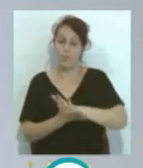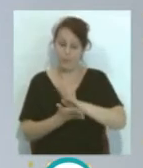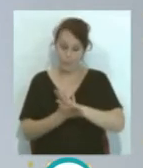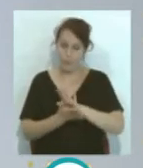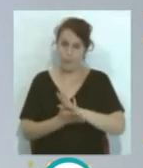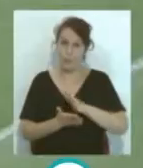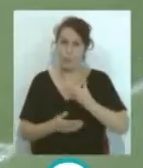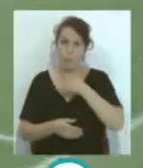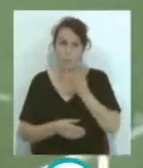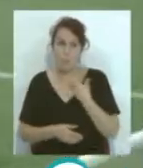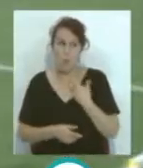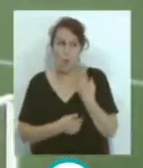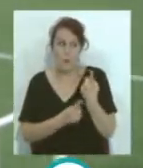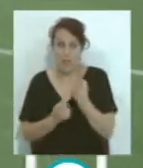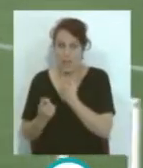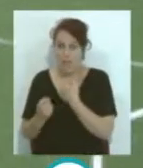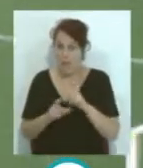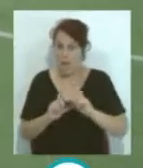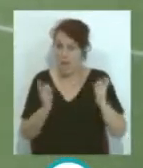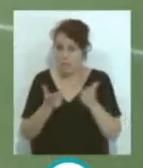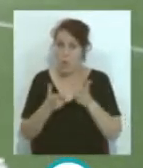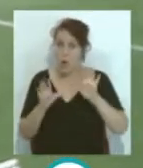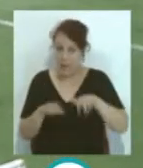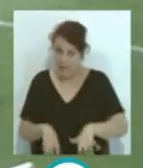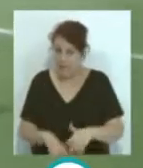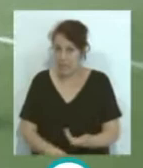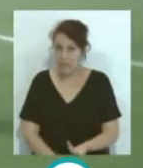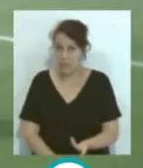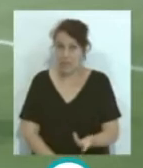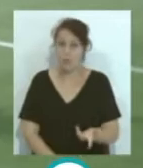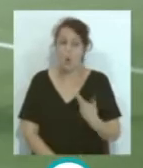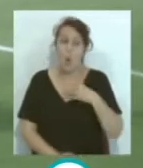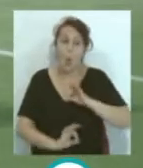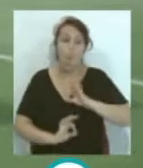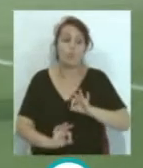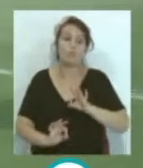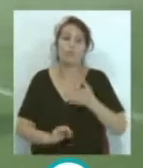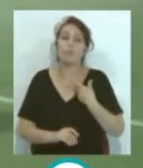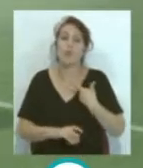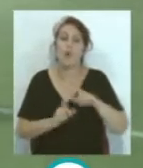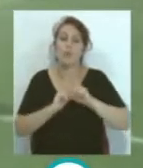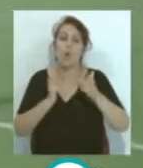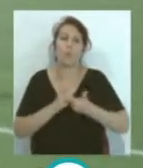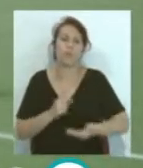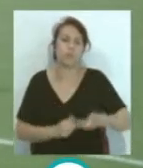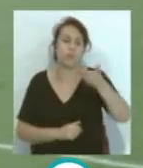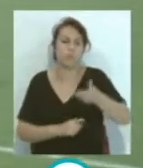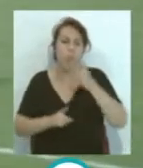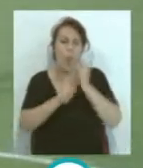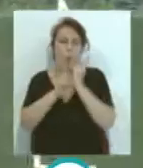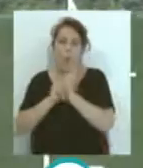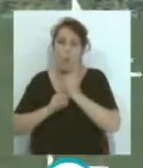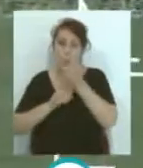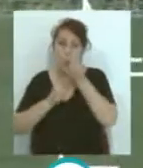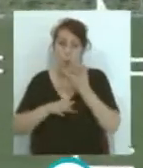...porque había... ...muchas ausencias en el conjunto de Cervera... ...que coincidían... ...con ese Turmalet... ...era mejor... ...que esos